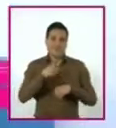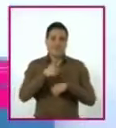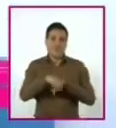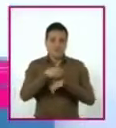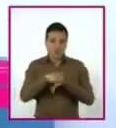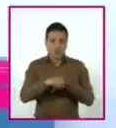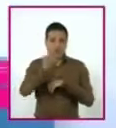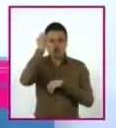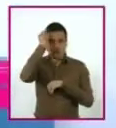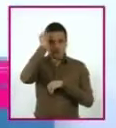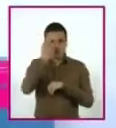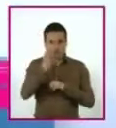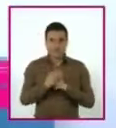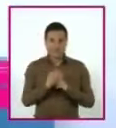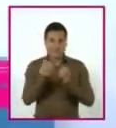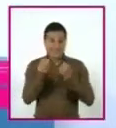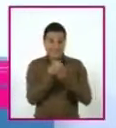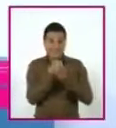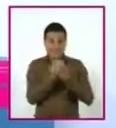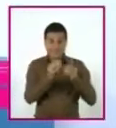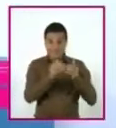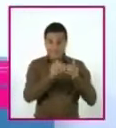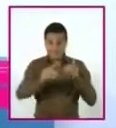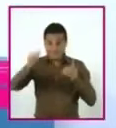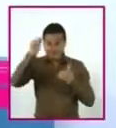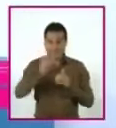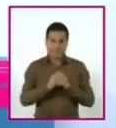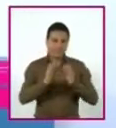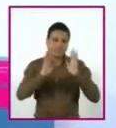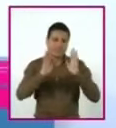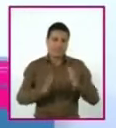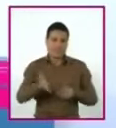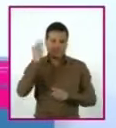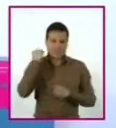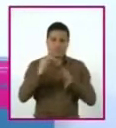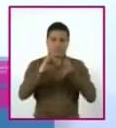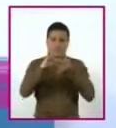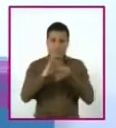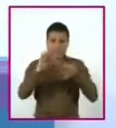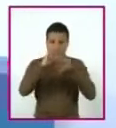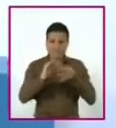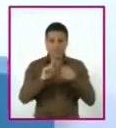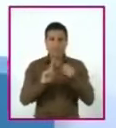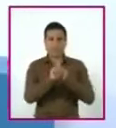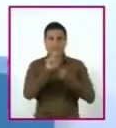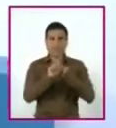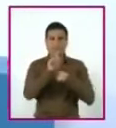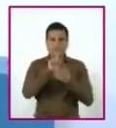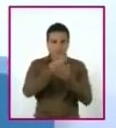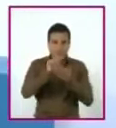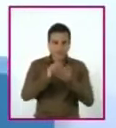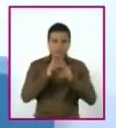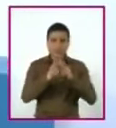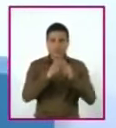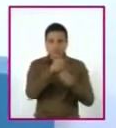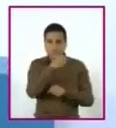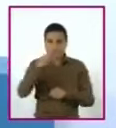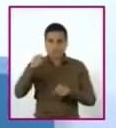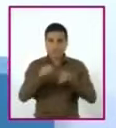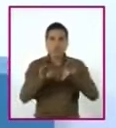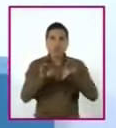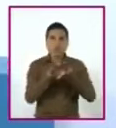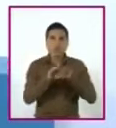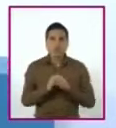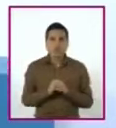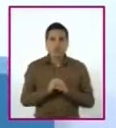A lo largo de estas clases, hemos visto desde cómo podemos plantear un problema, con una ecuación cuadrática